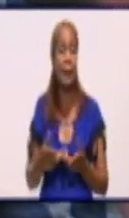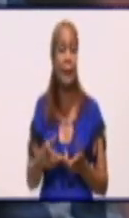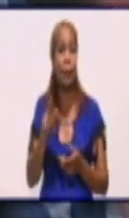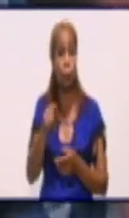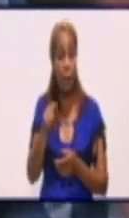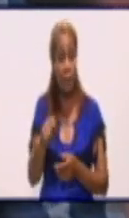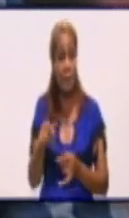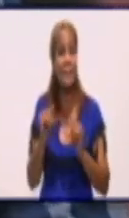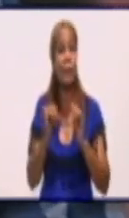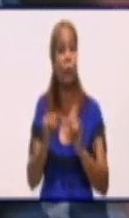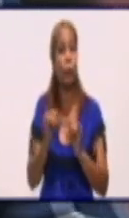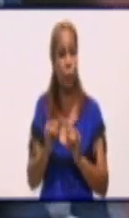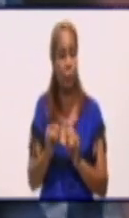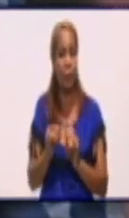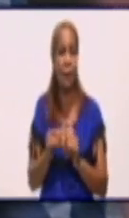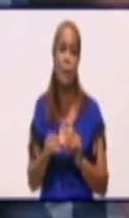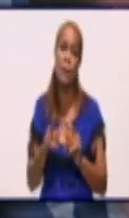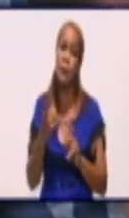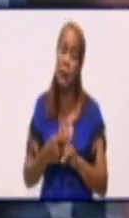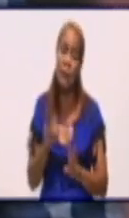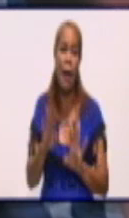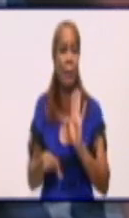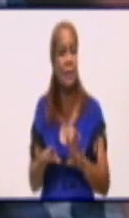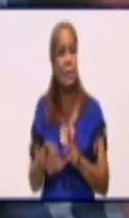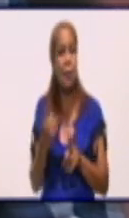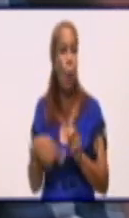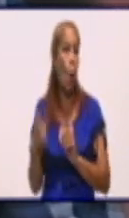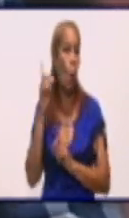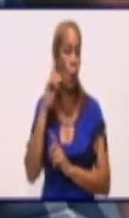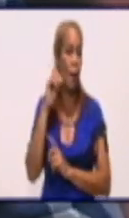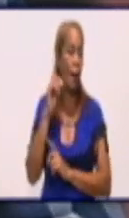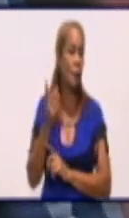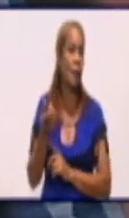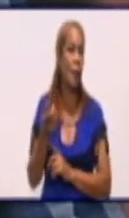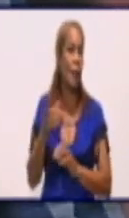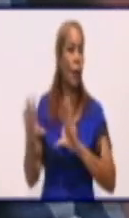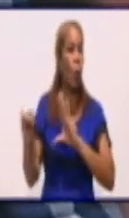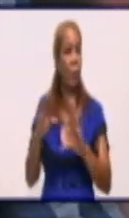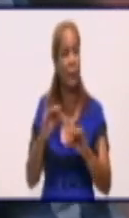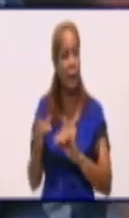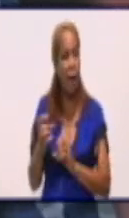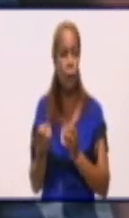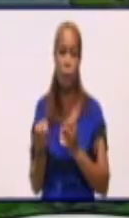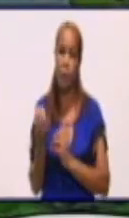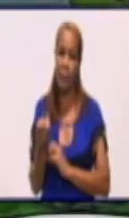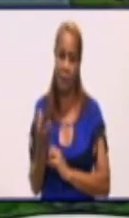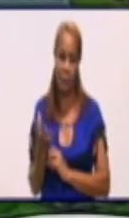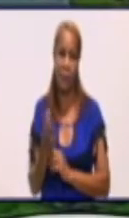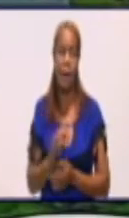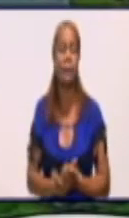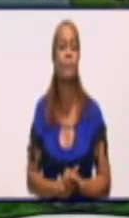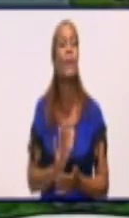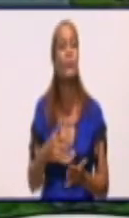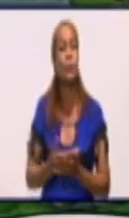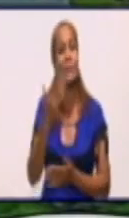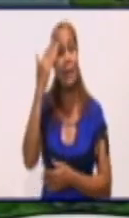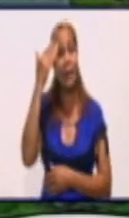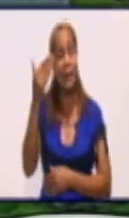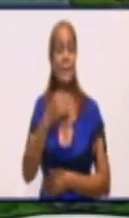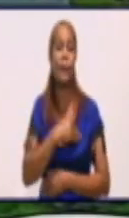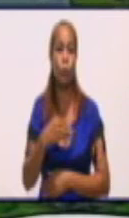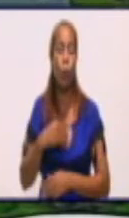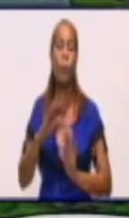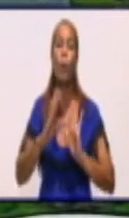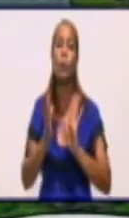sean víctimas de la especulación de este tipo de información. Gracias, doctor, por toda la